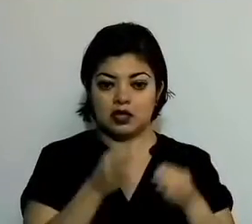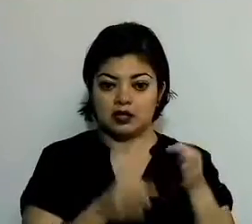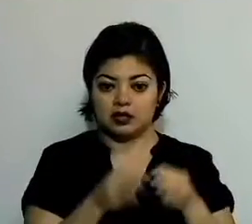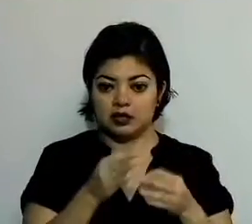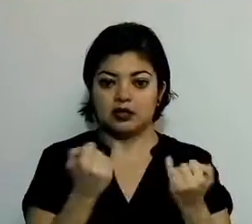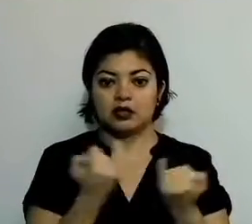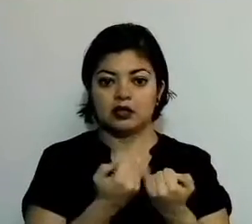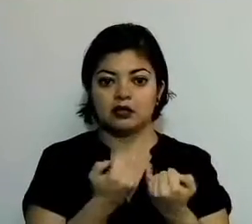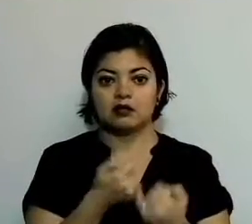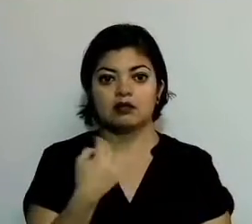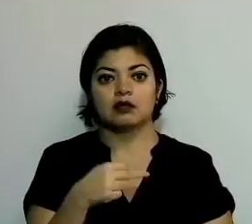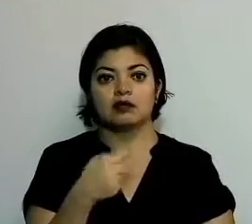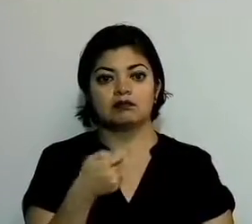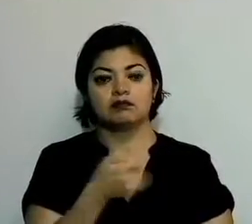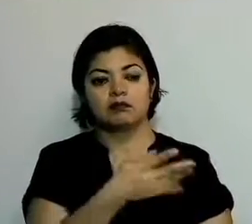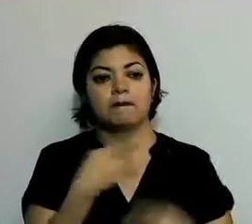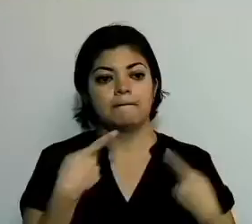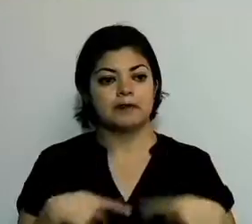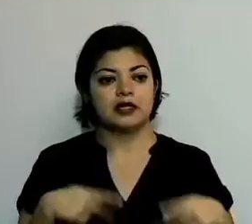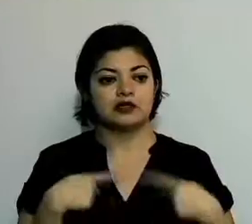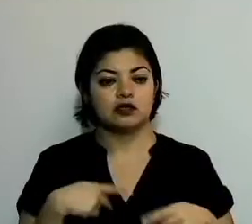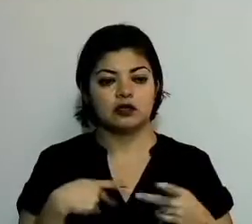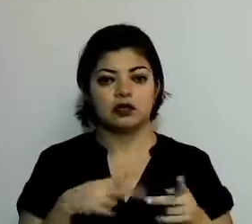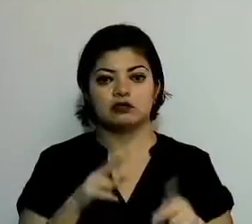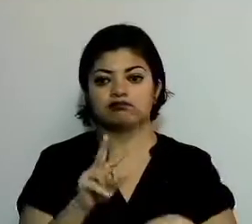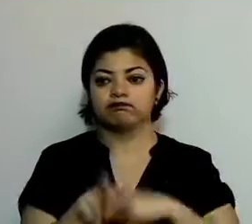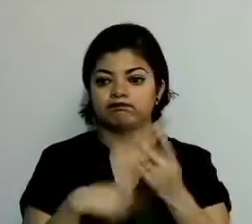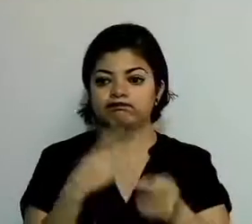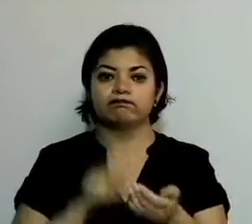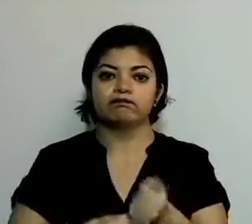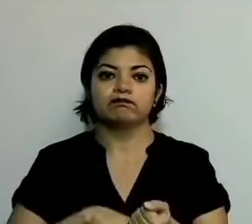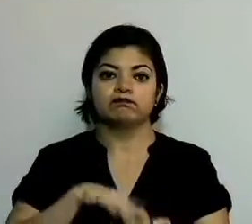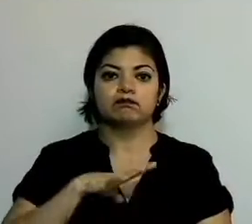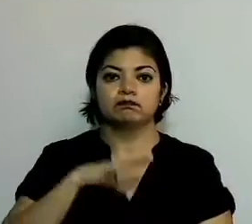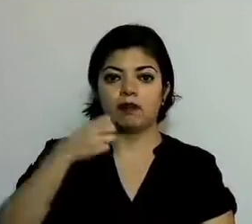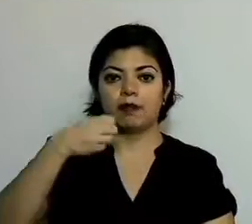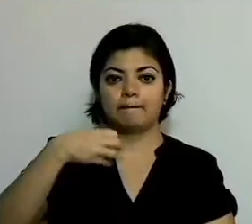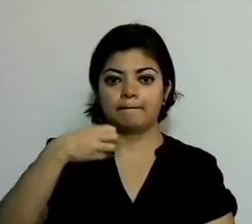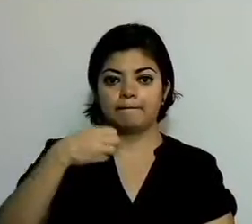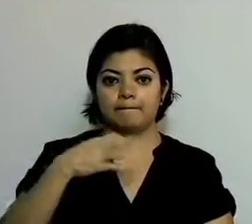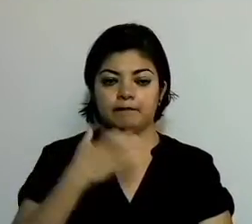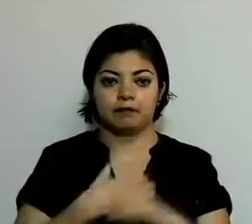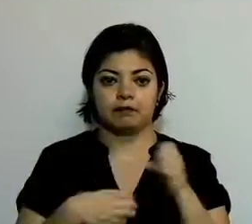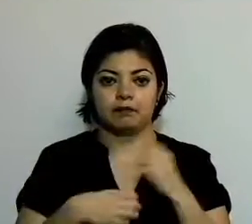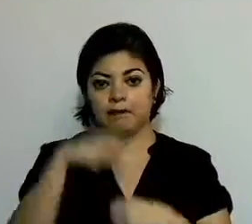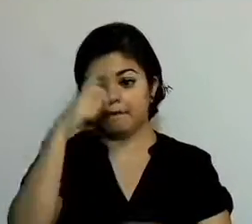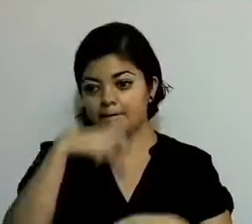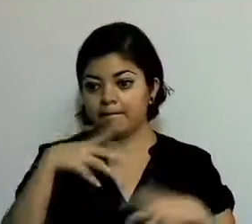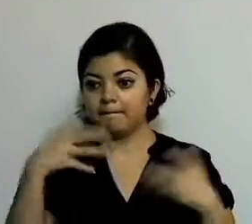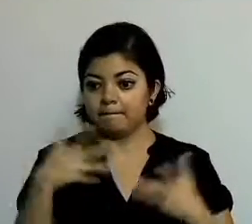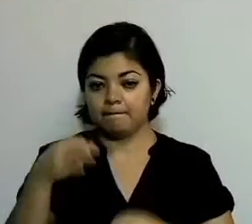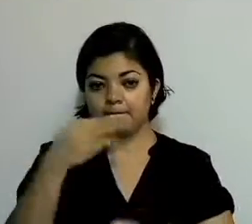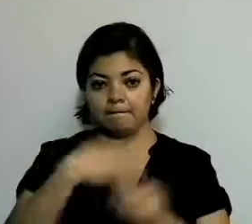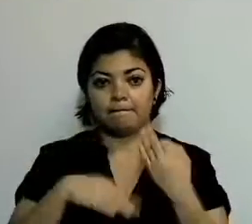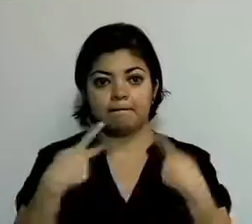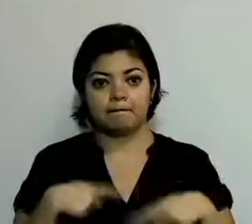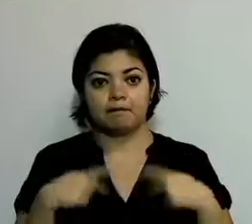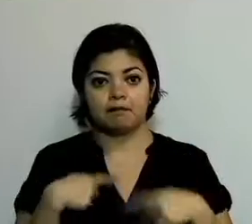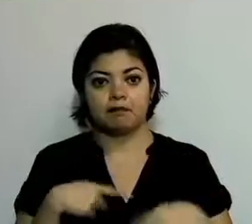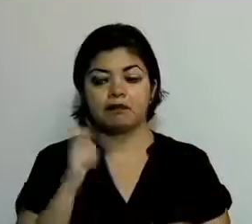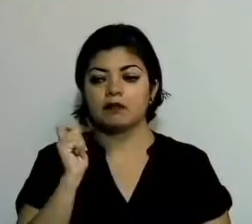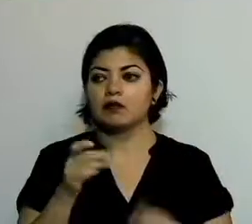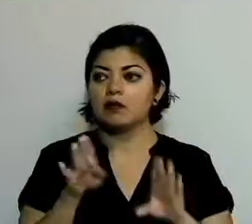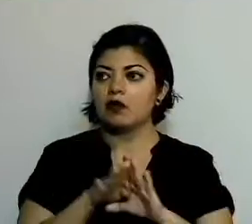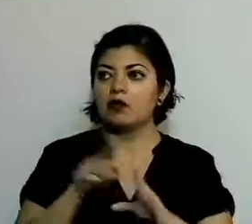llamado también persona que acude a empeñar sus bienes, para poder brindar a los ciudadanos un espectro